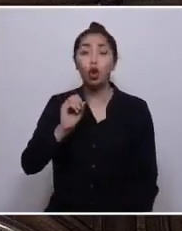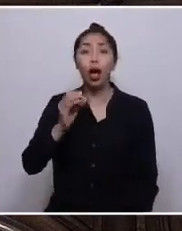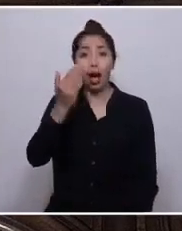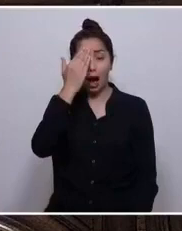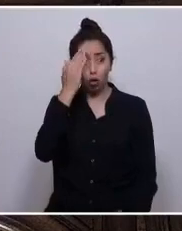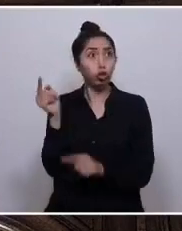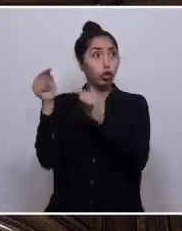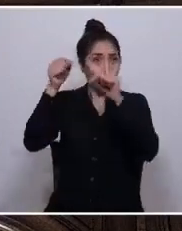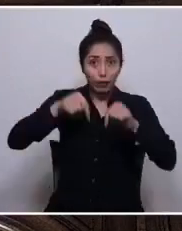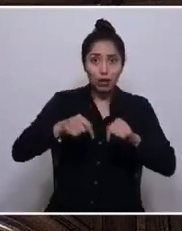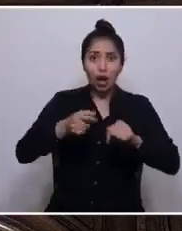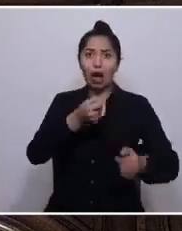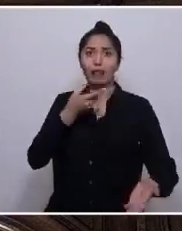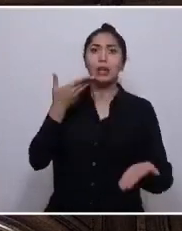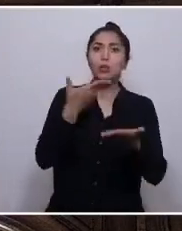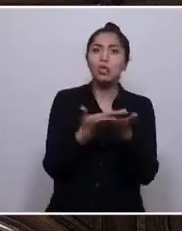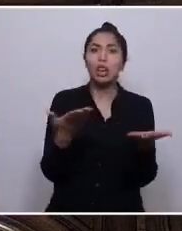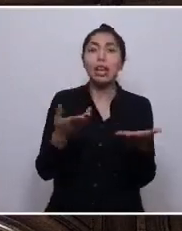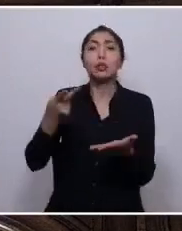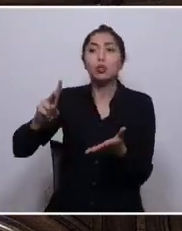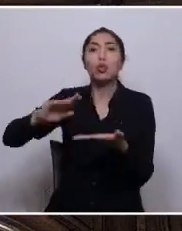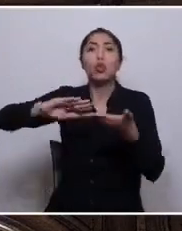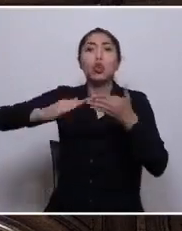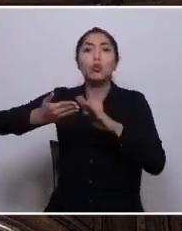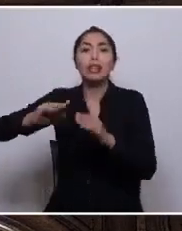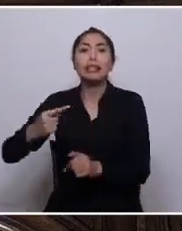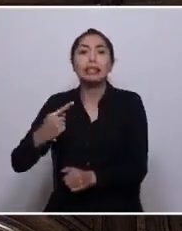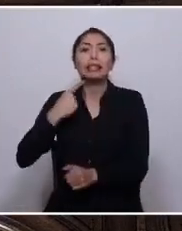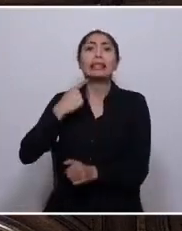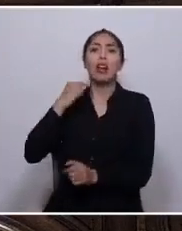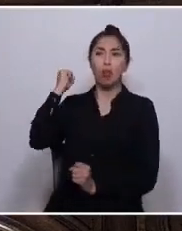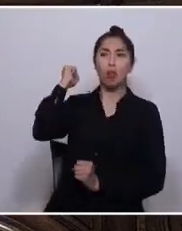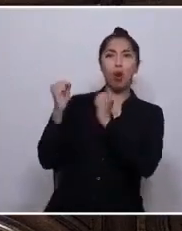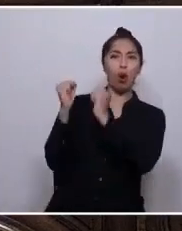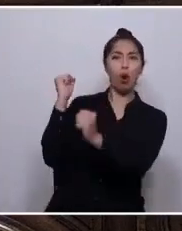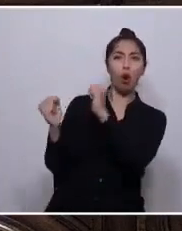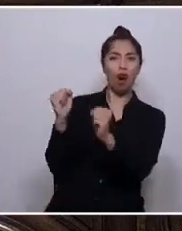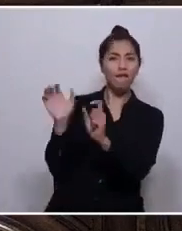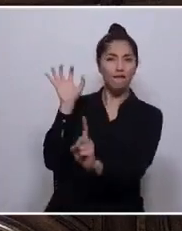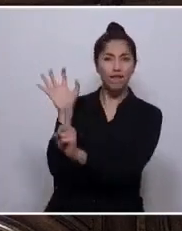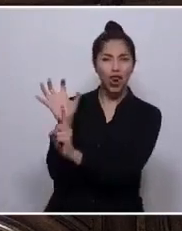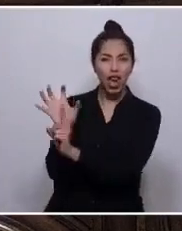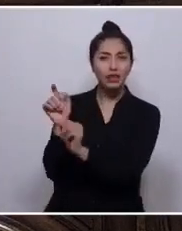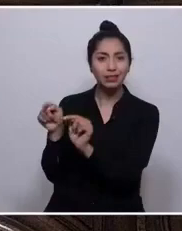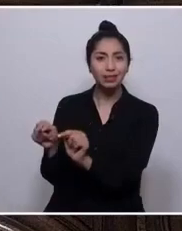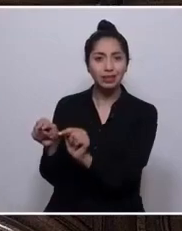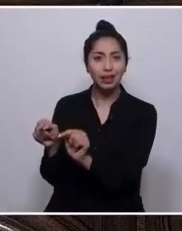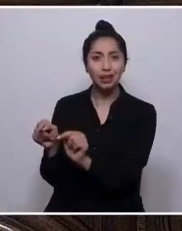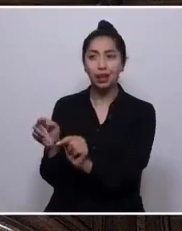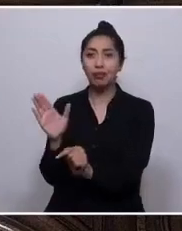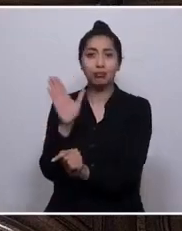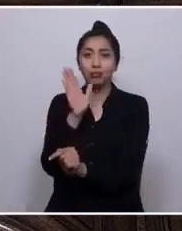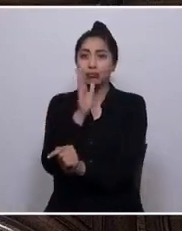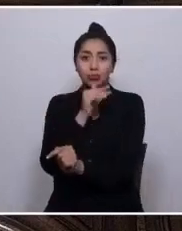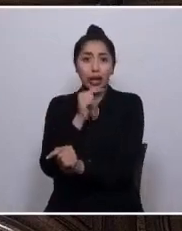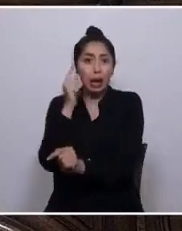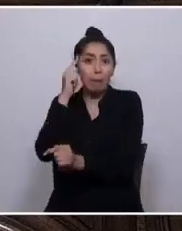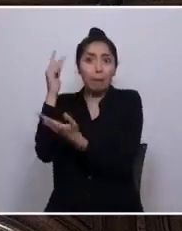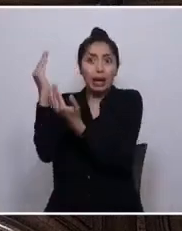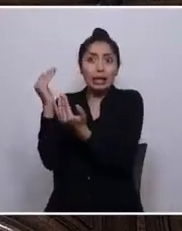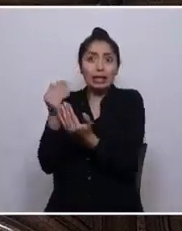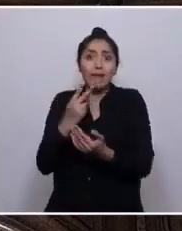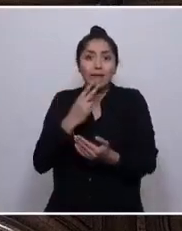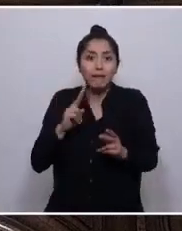denunciando que su comunidad es víctima de un genocidio, que no tienen expectativas de vida más allá de los 40